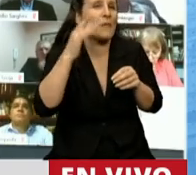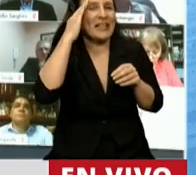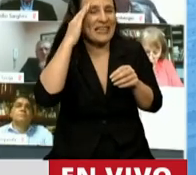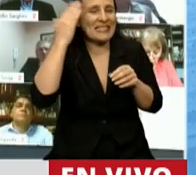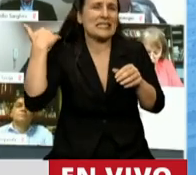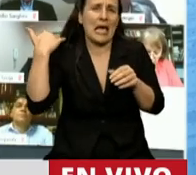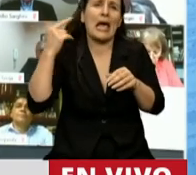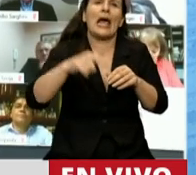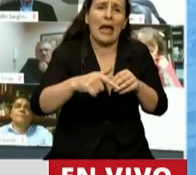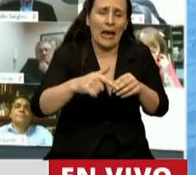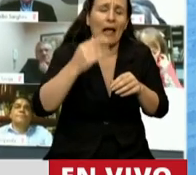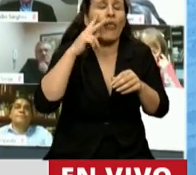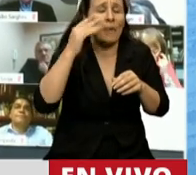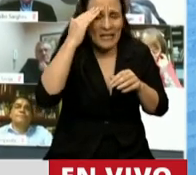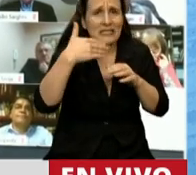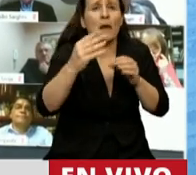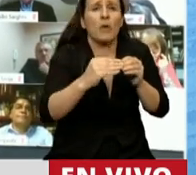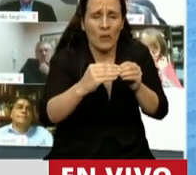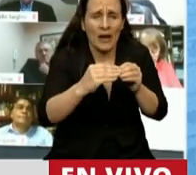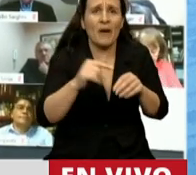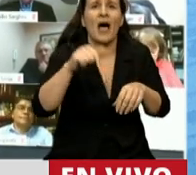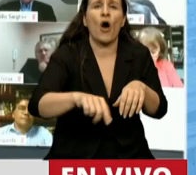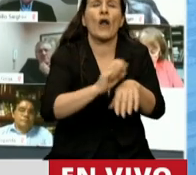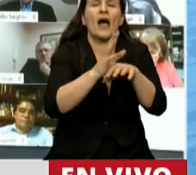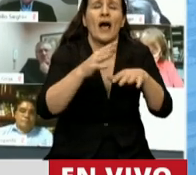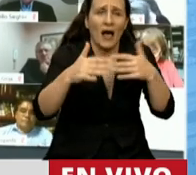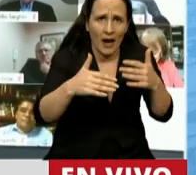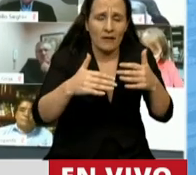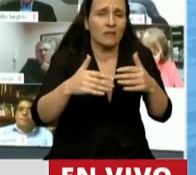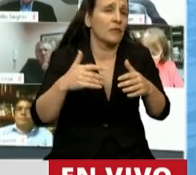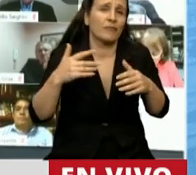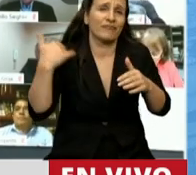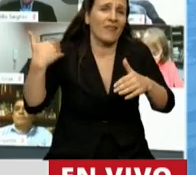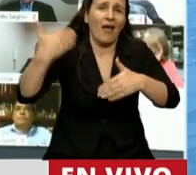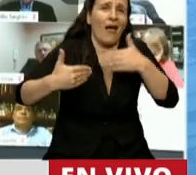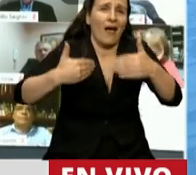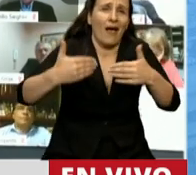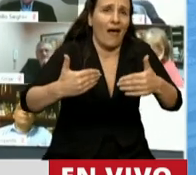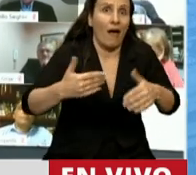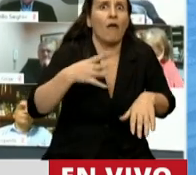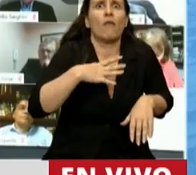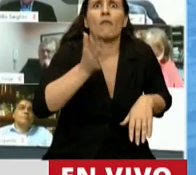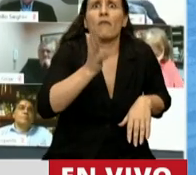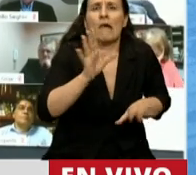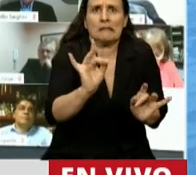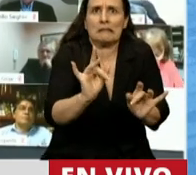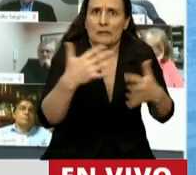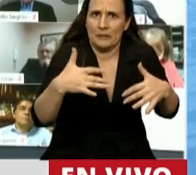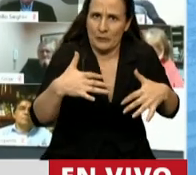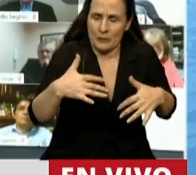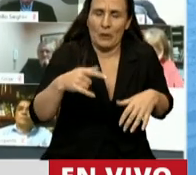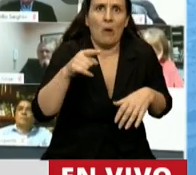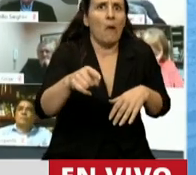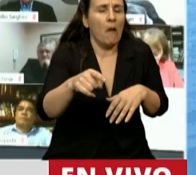del 2015 con el gobierno que vino, y ahora cómo estamos. Entonces, tenemos un desafío enorme, no solo en el frente